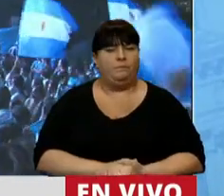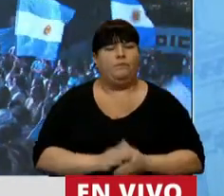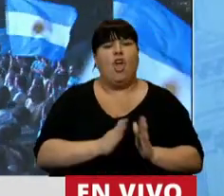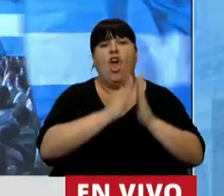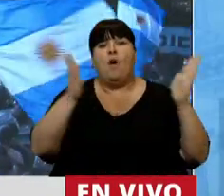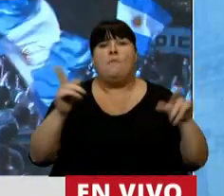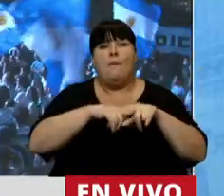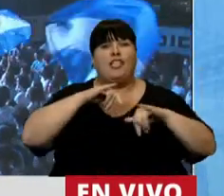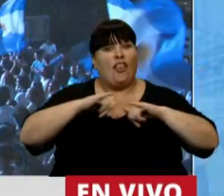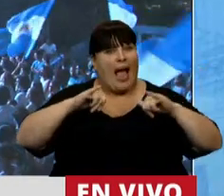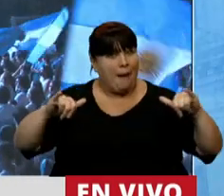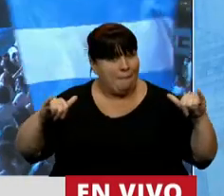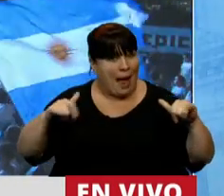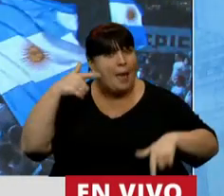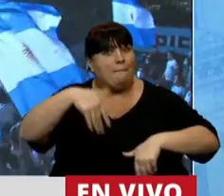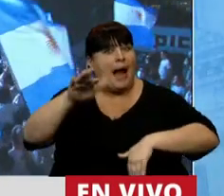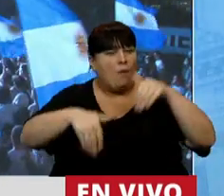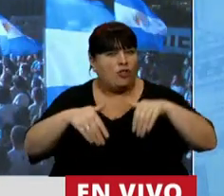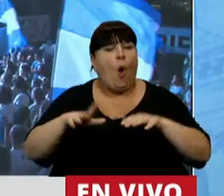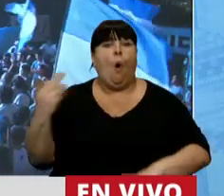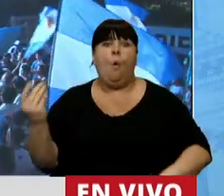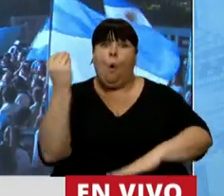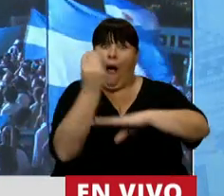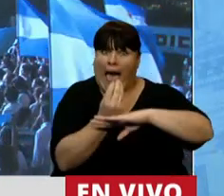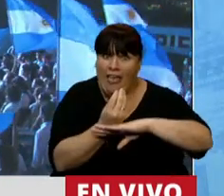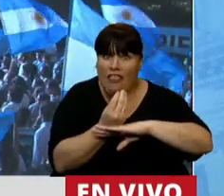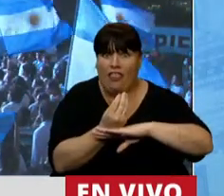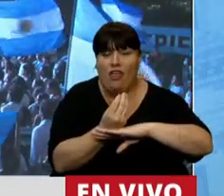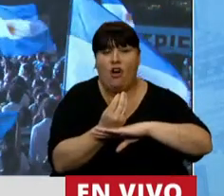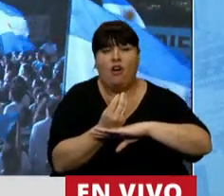Durante la campaña electoral, después, asumió su cargo,